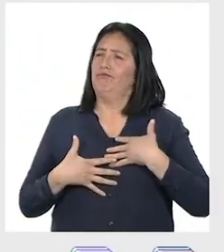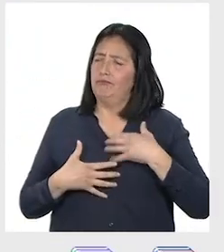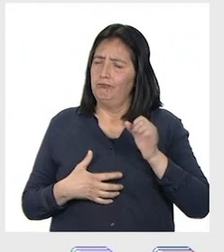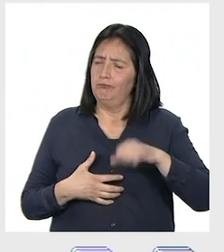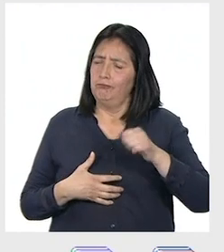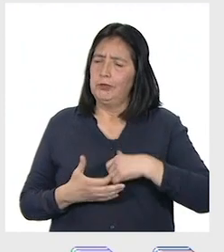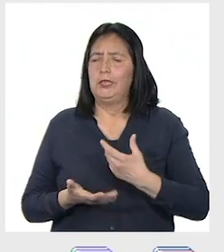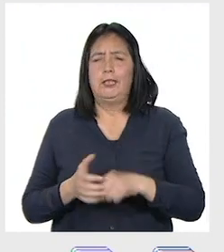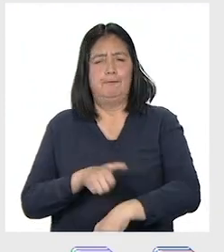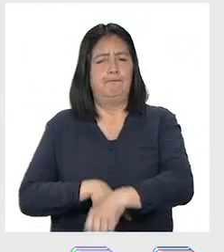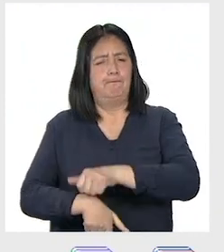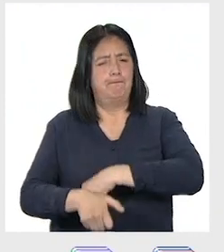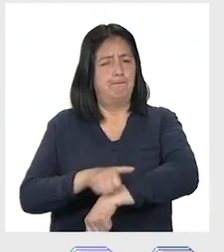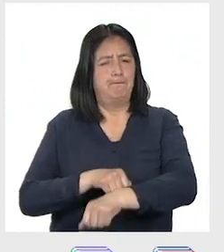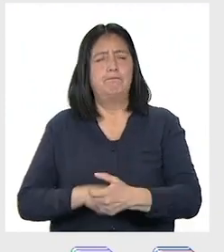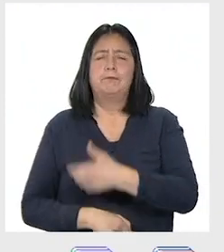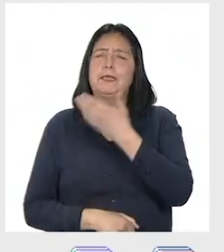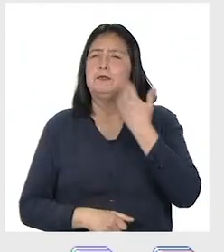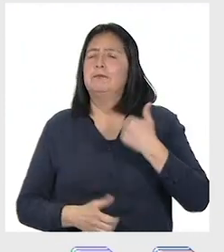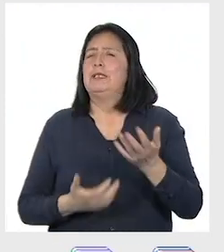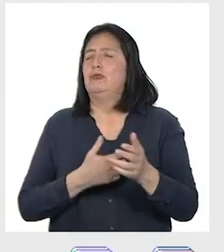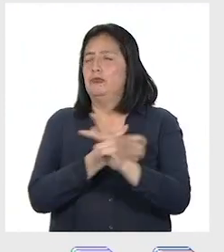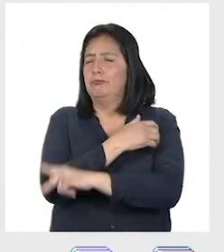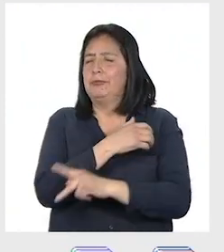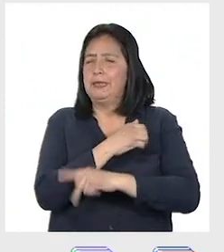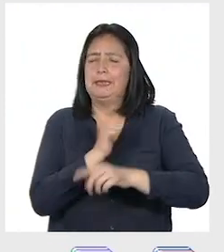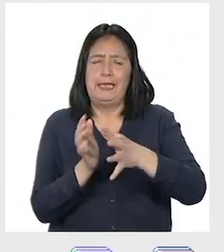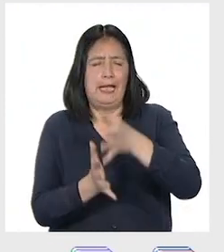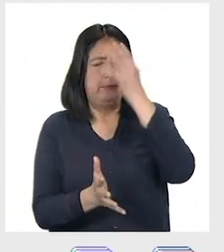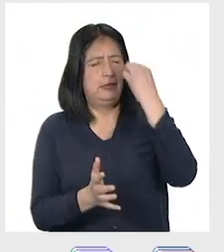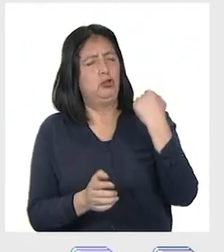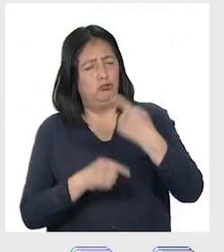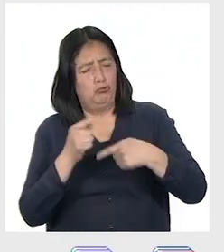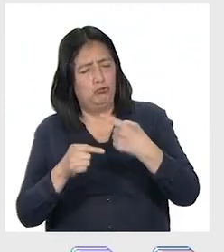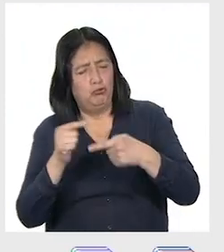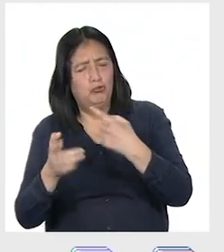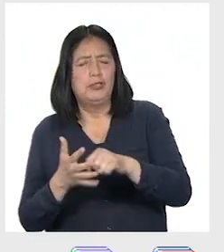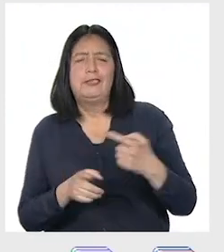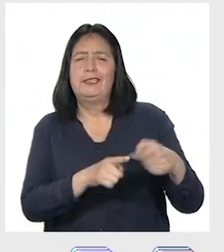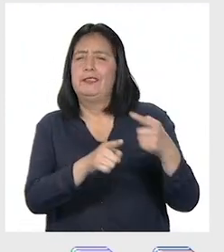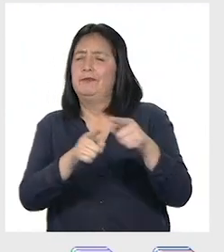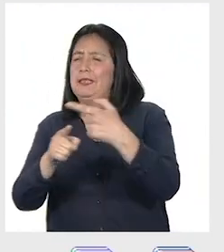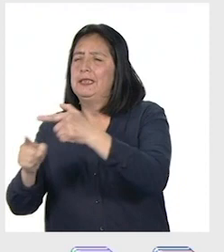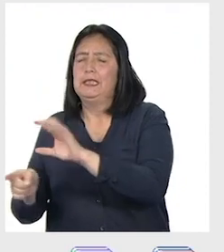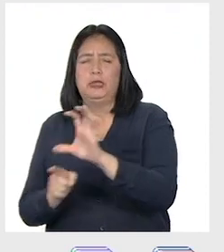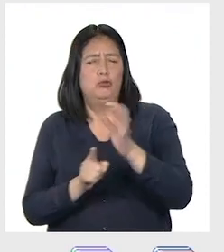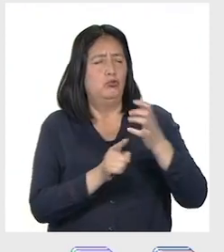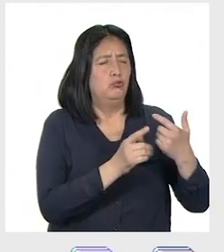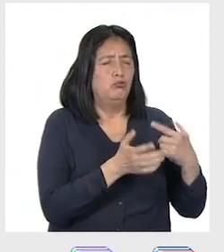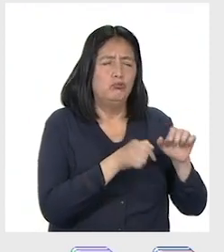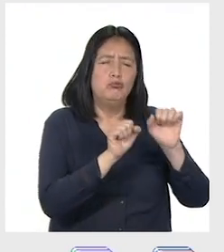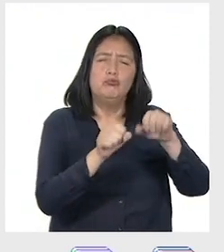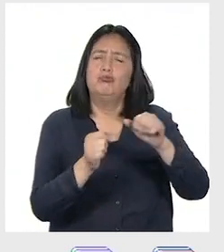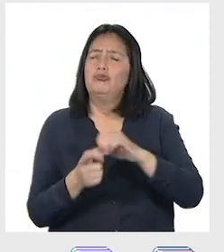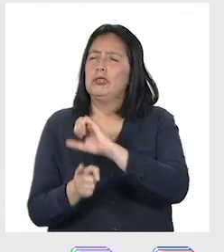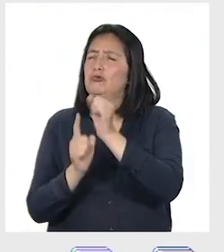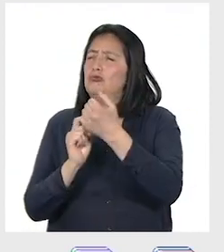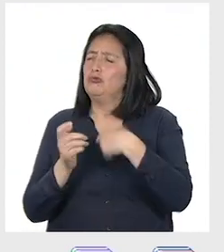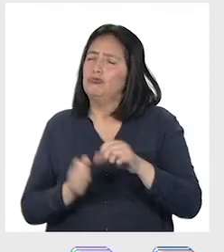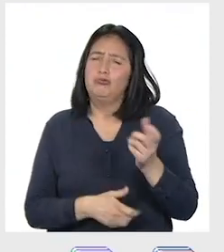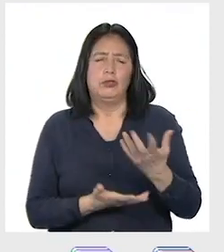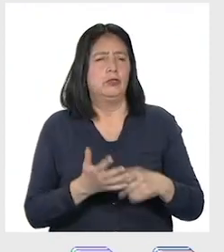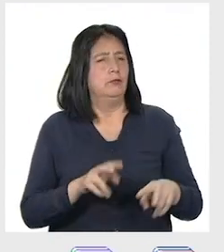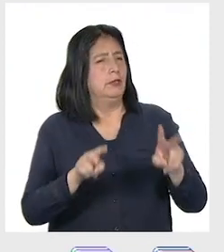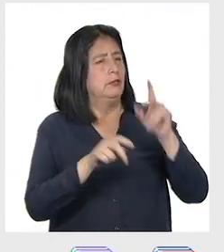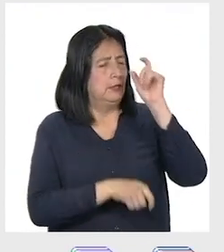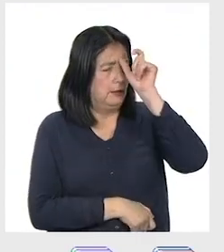ponernos en acción para ser un mejor país, aprender día a día de nuestra diversidad y ser una sociedad que valore